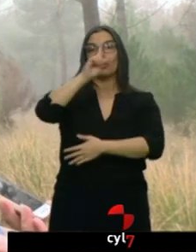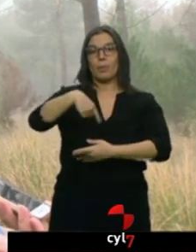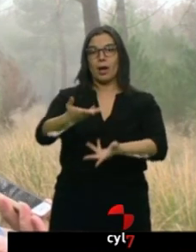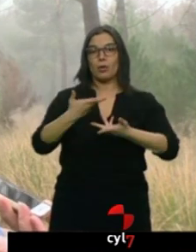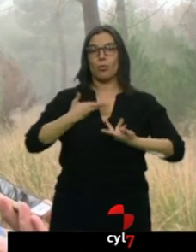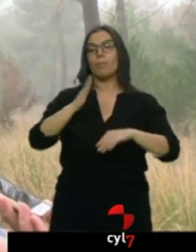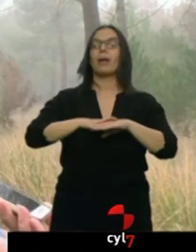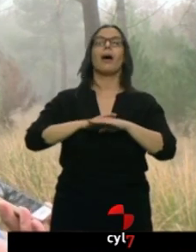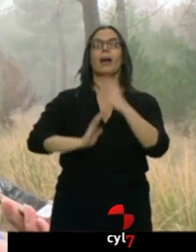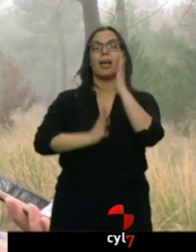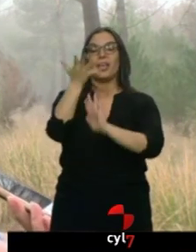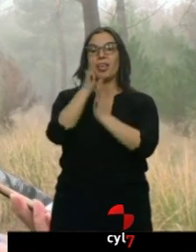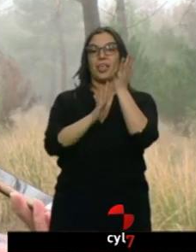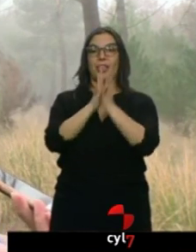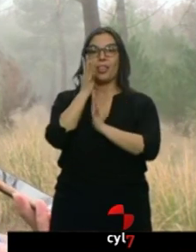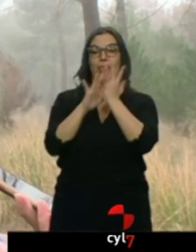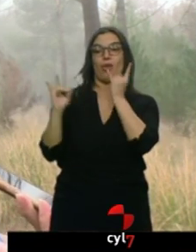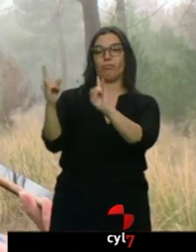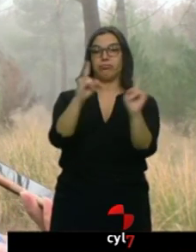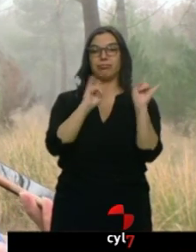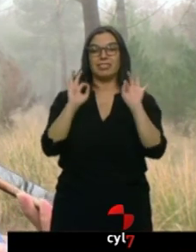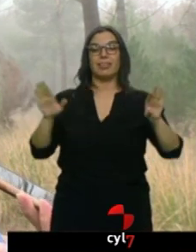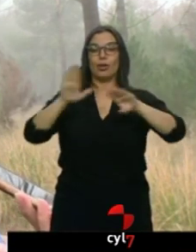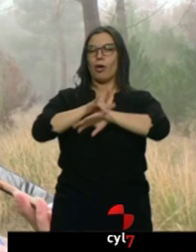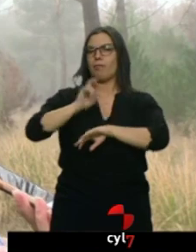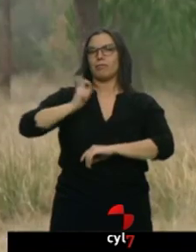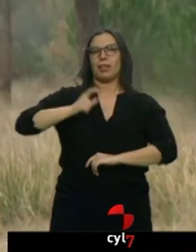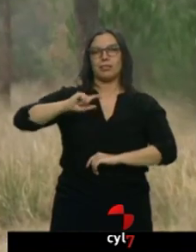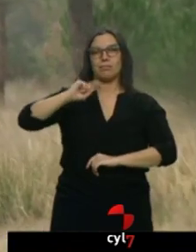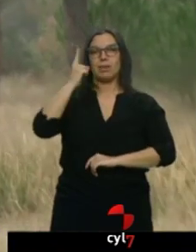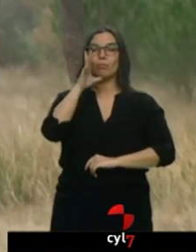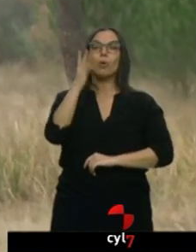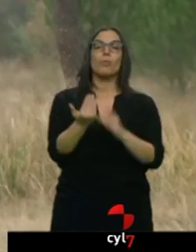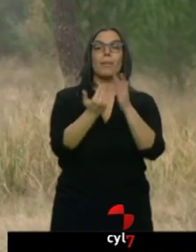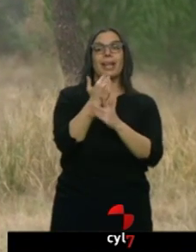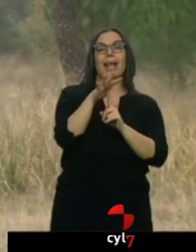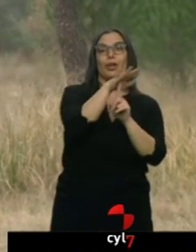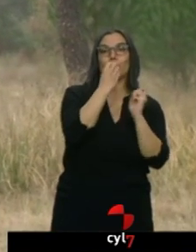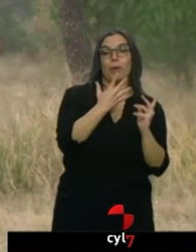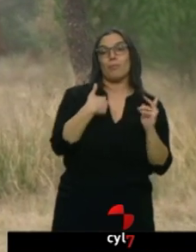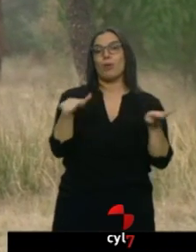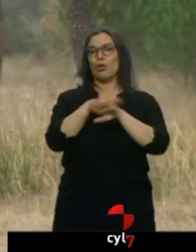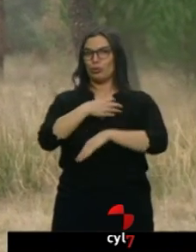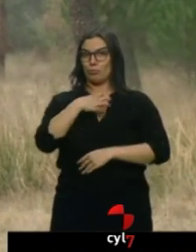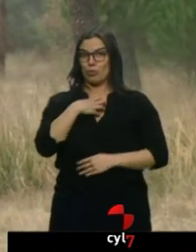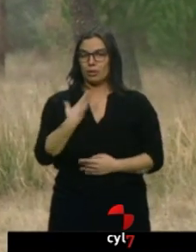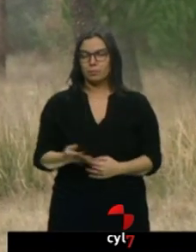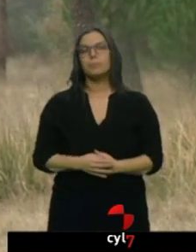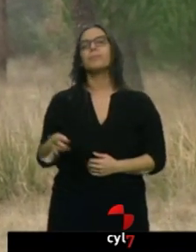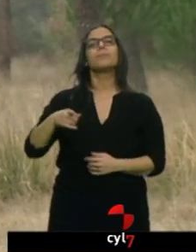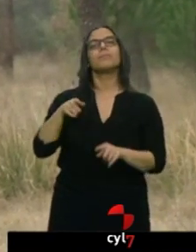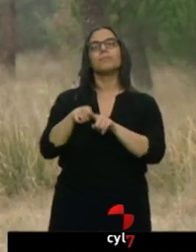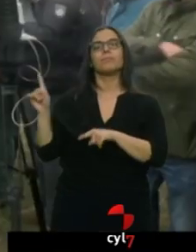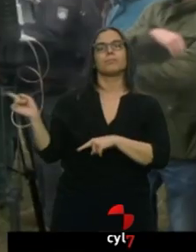Creemos que es lo que más utilidad nos va a dar porque durante el día tenemos los helicópteros. Y mejorando la gestión de medios a enviar al siniestro. Su adquisición